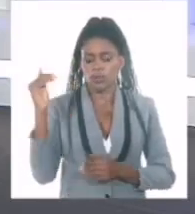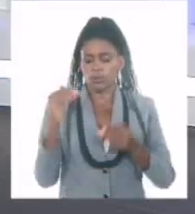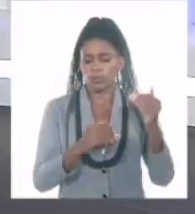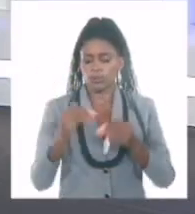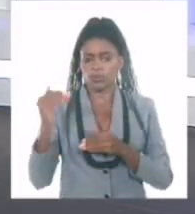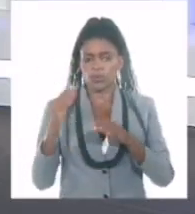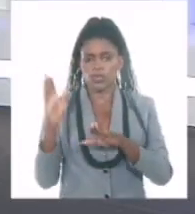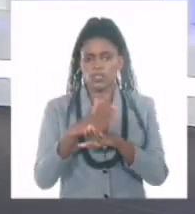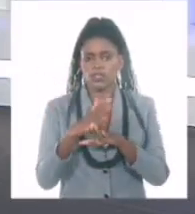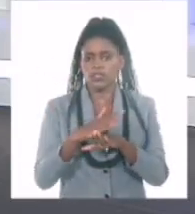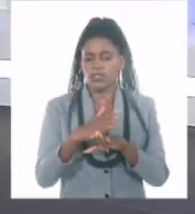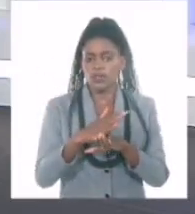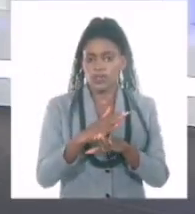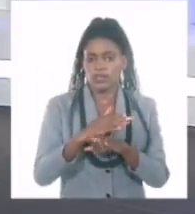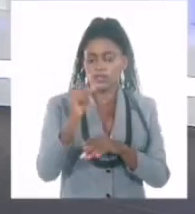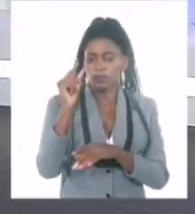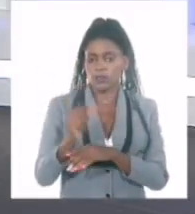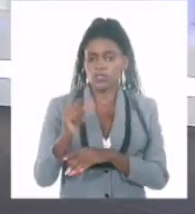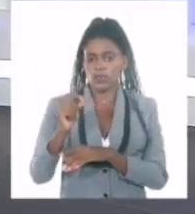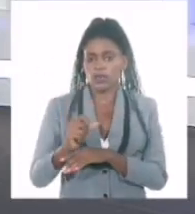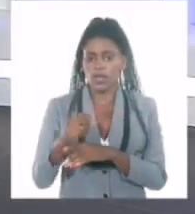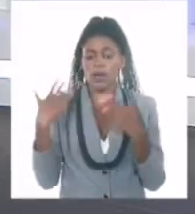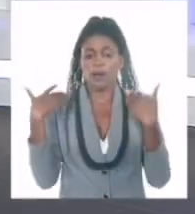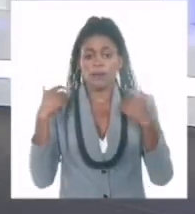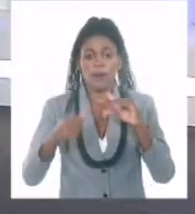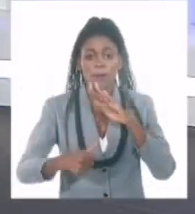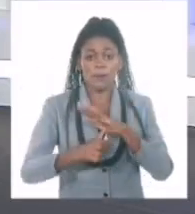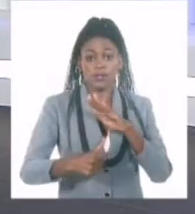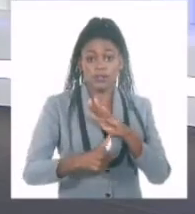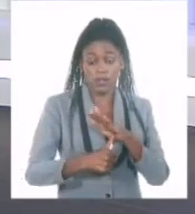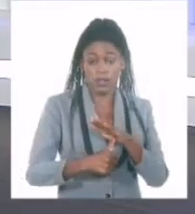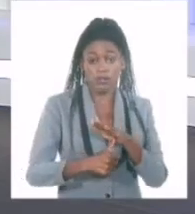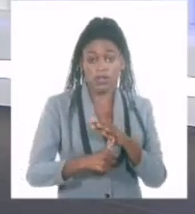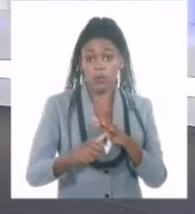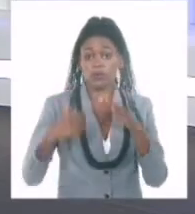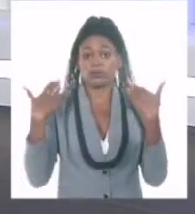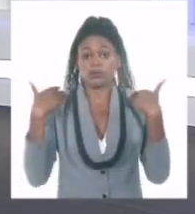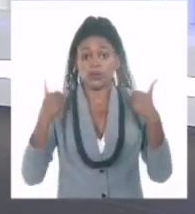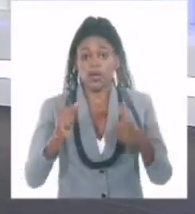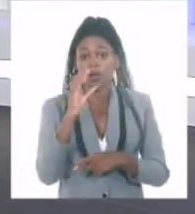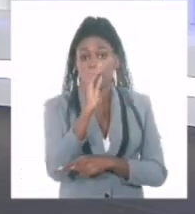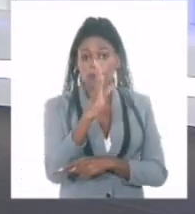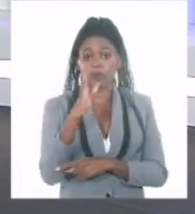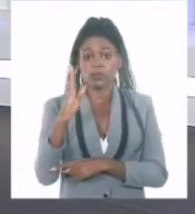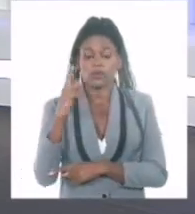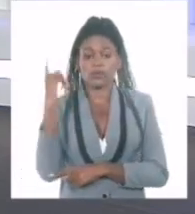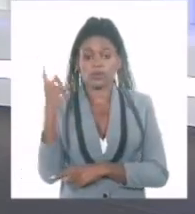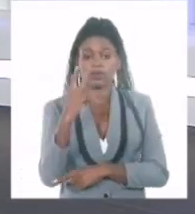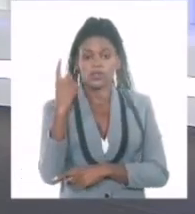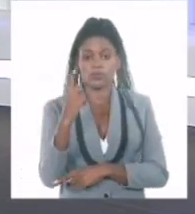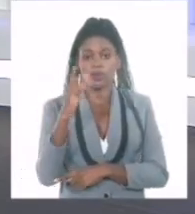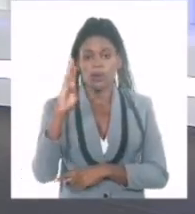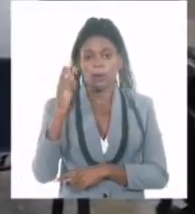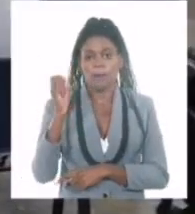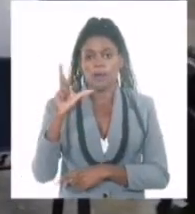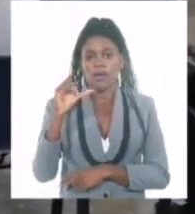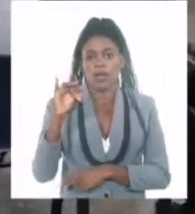presidente del Instituto Cubano del Libro, Juan Rodríguez Cabrera, y el director de la Biblioteca Nacional, Omar Baliño Cedré.